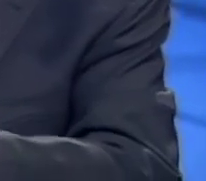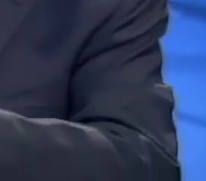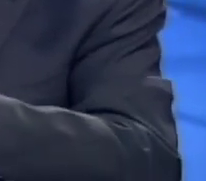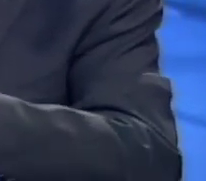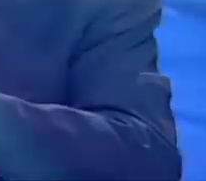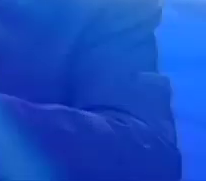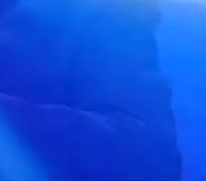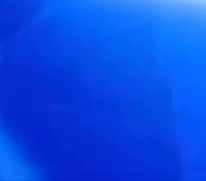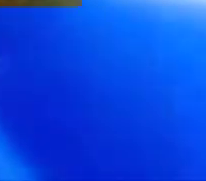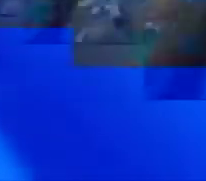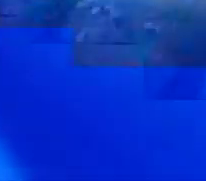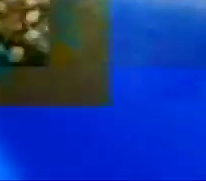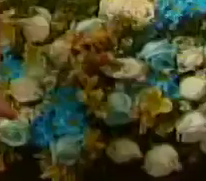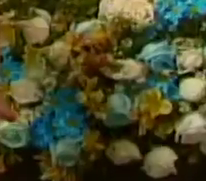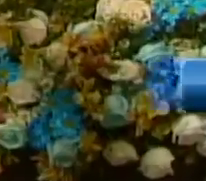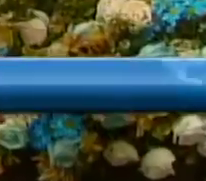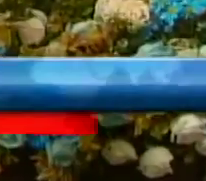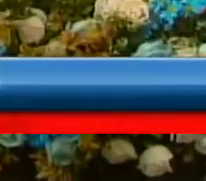externos.